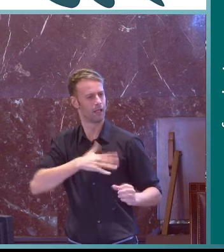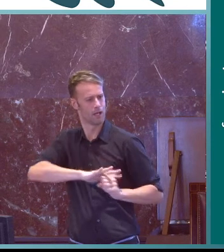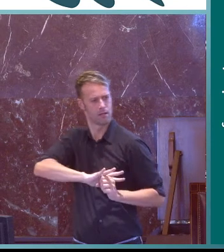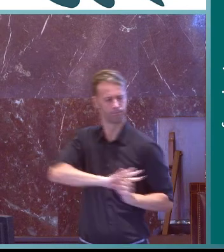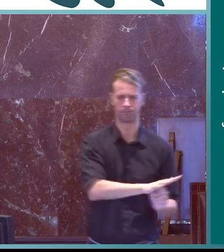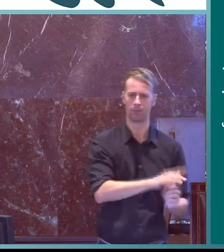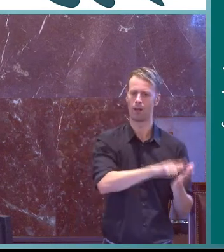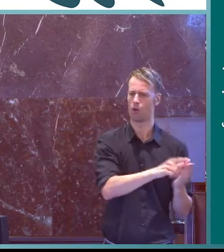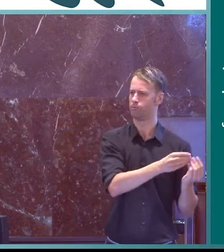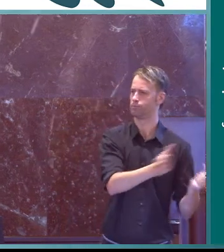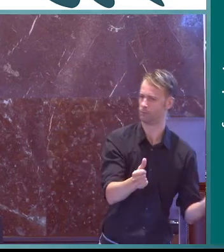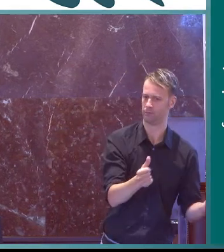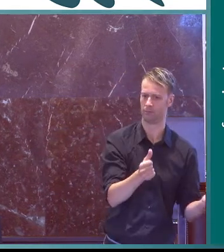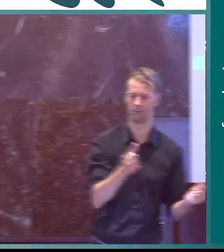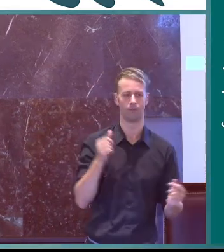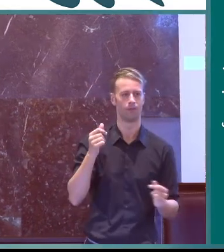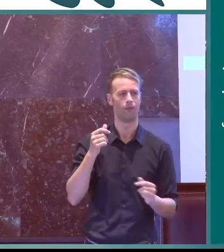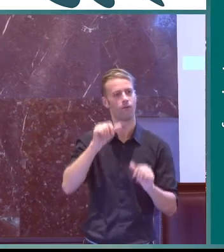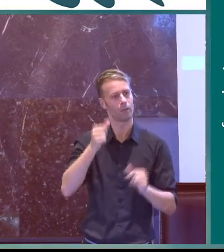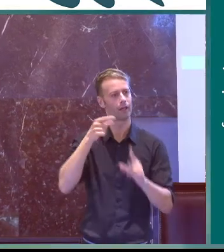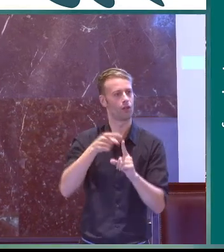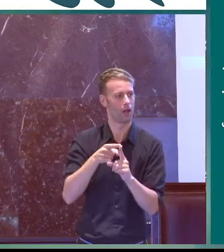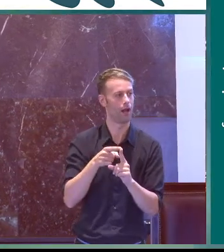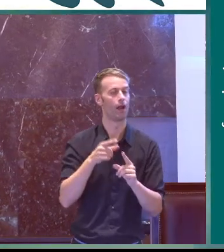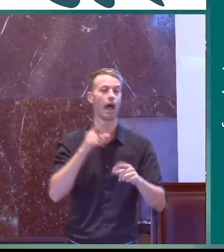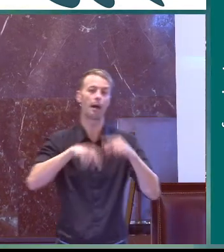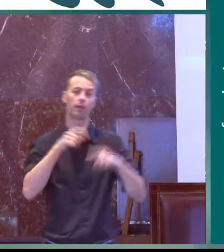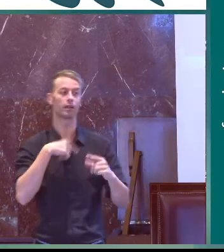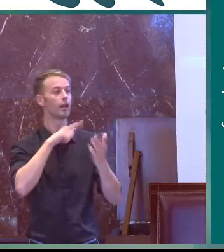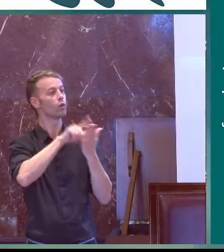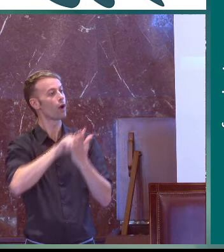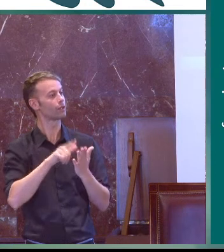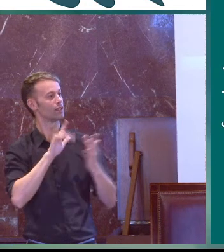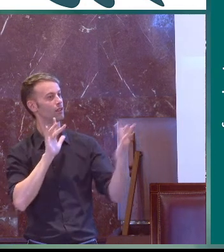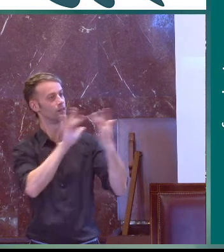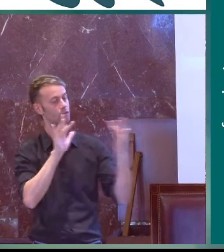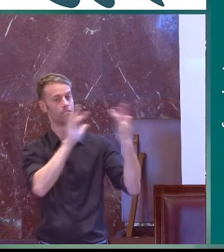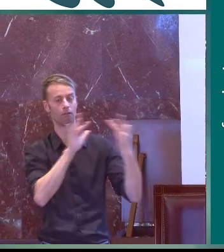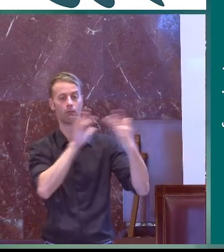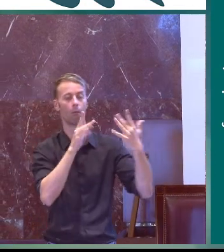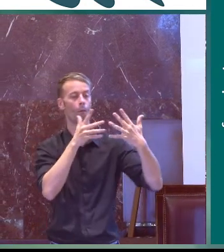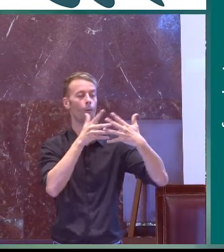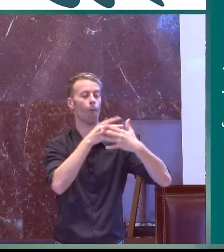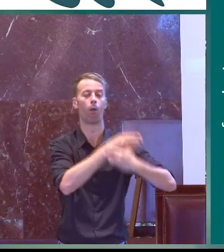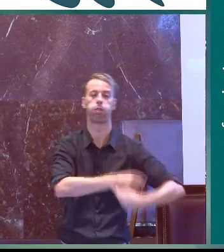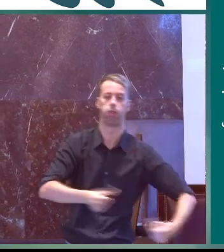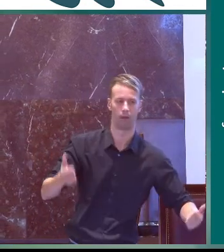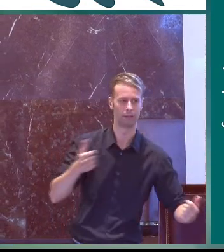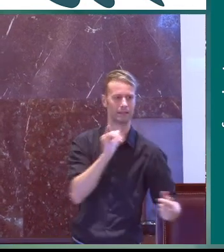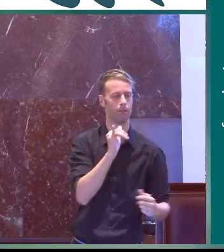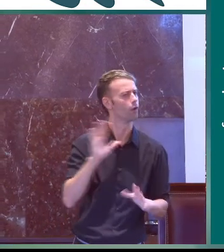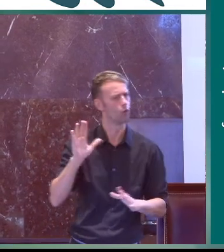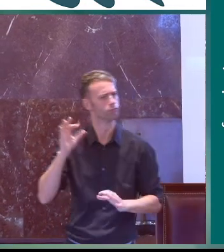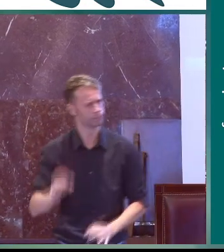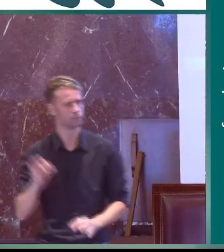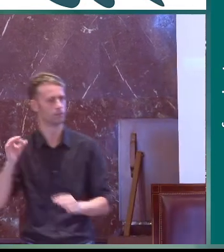influye en que la otra lengua desaparezca ejerce todo su poder con el